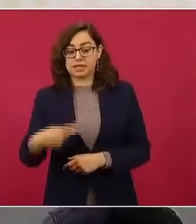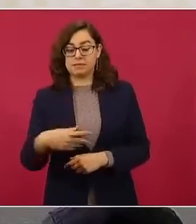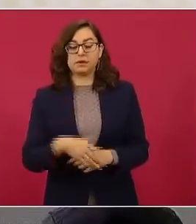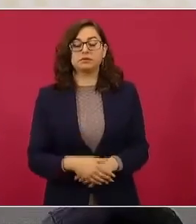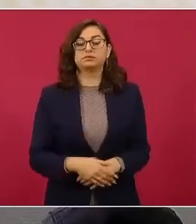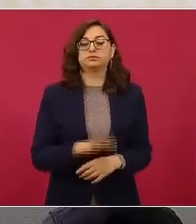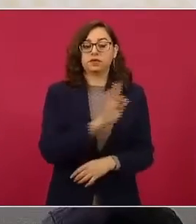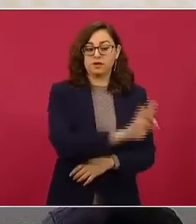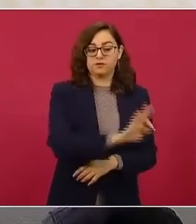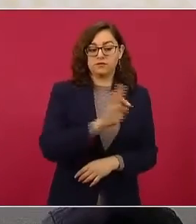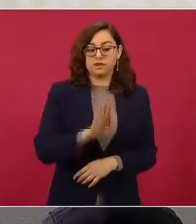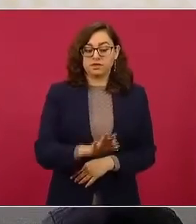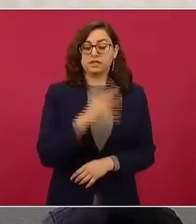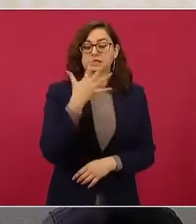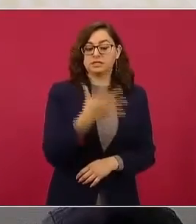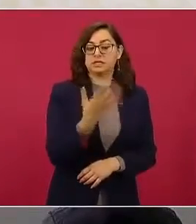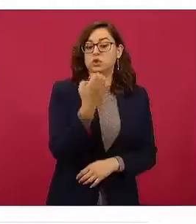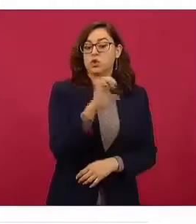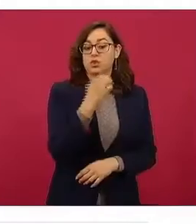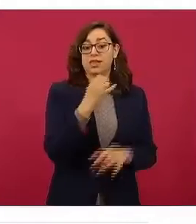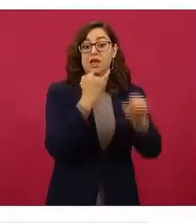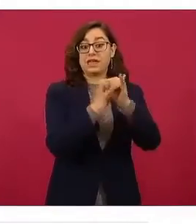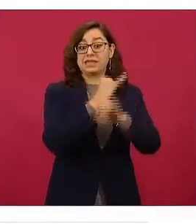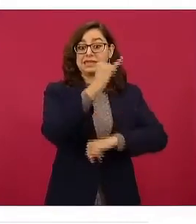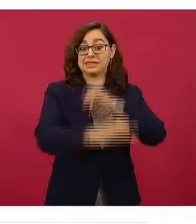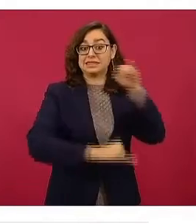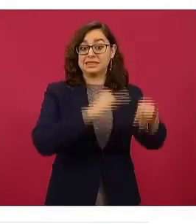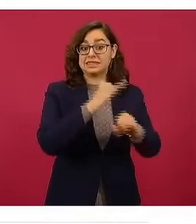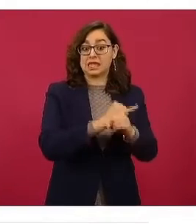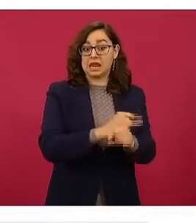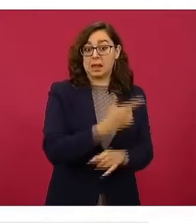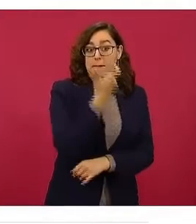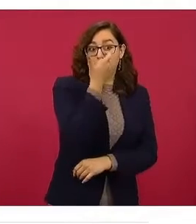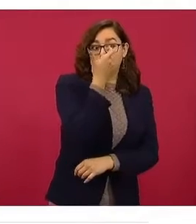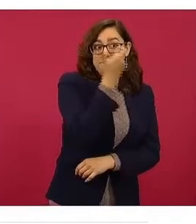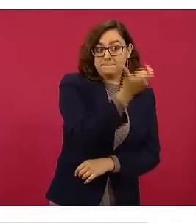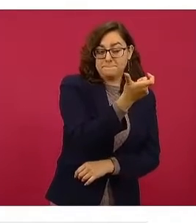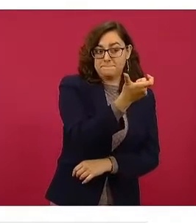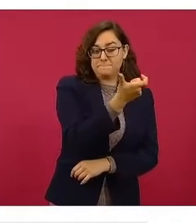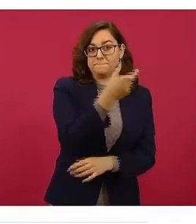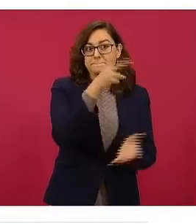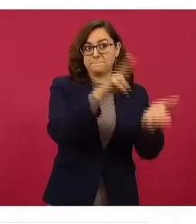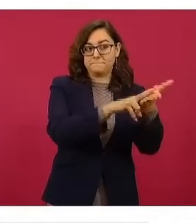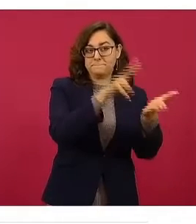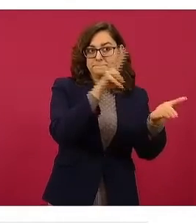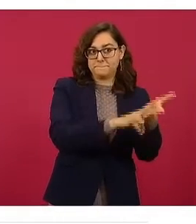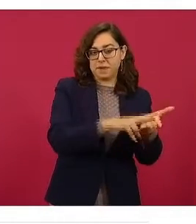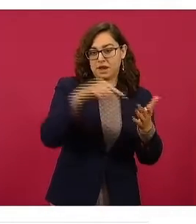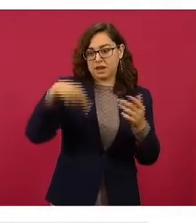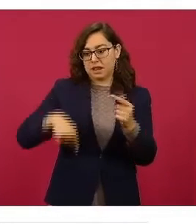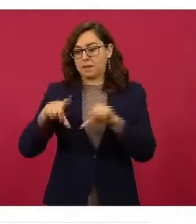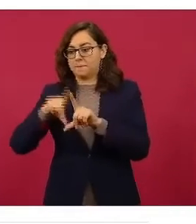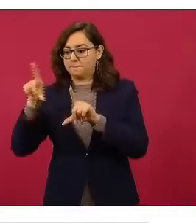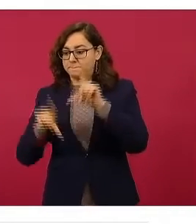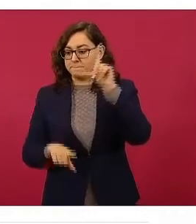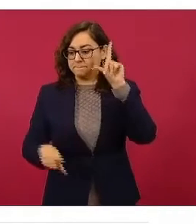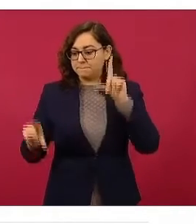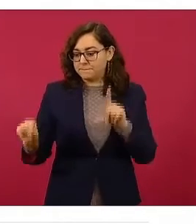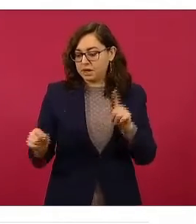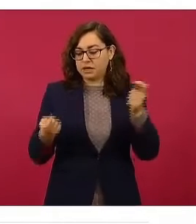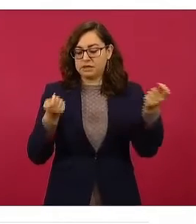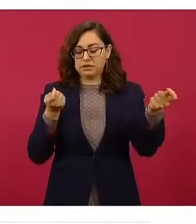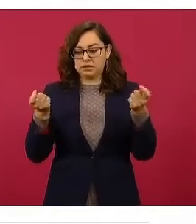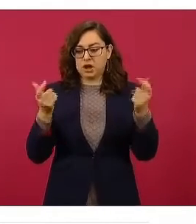el precio internacional y lo convertimos a pesos mexicanos y lo convertimos a kilos,